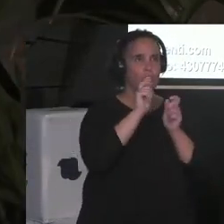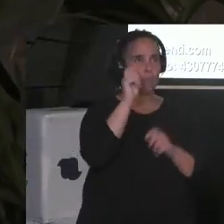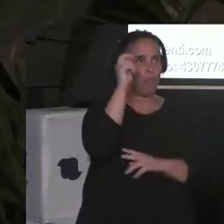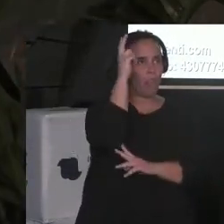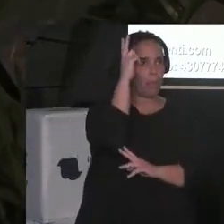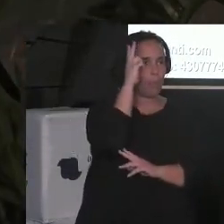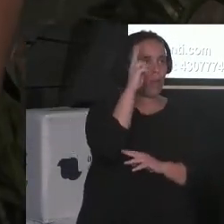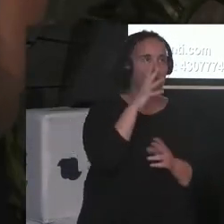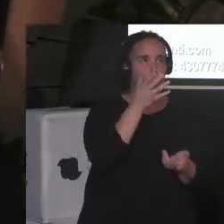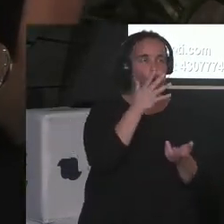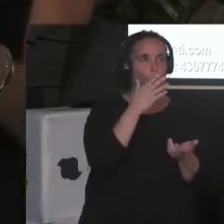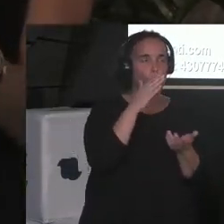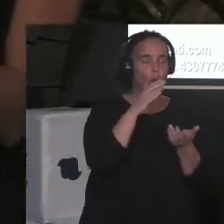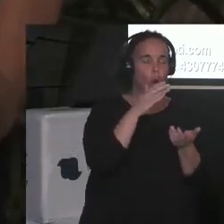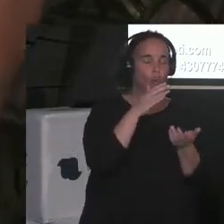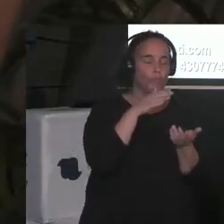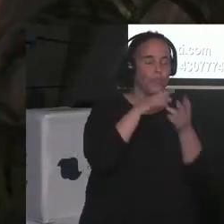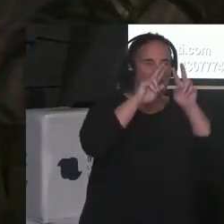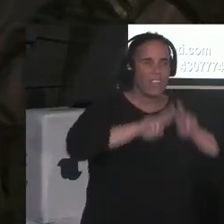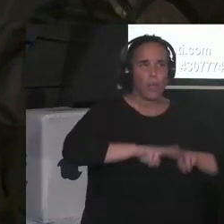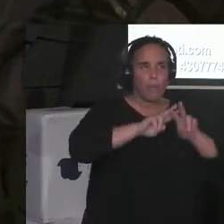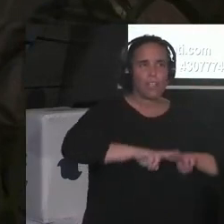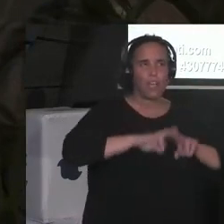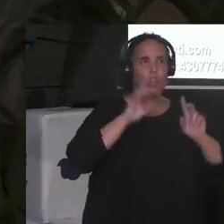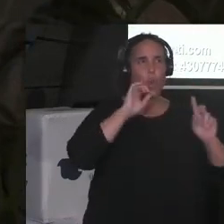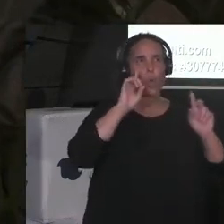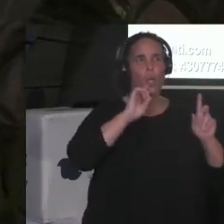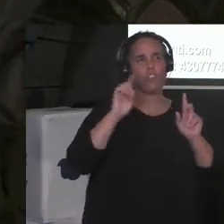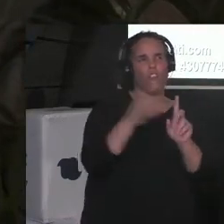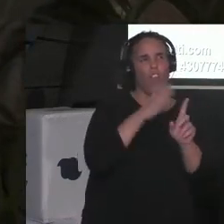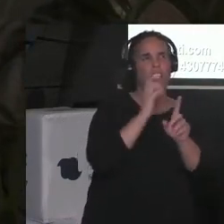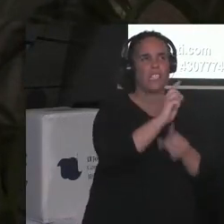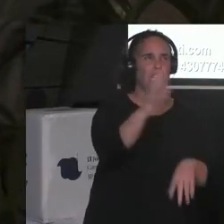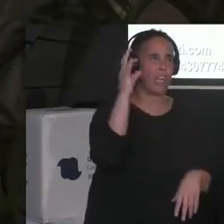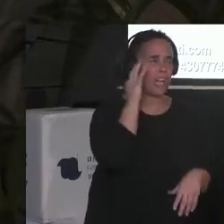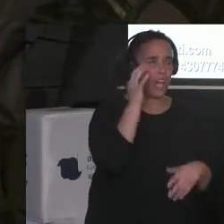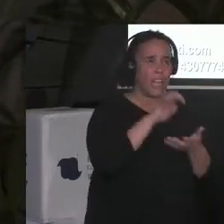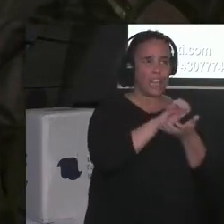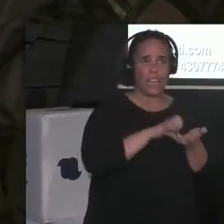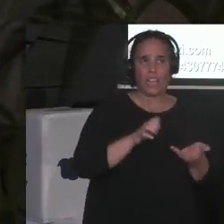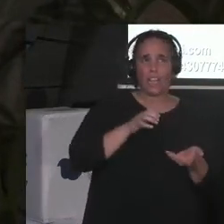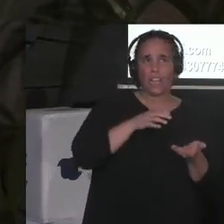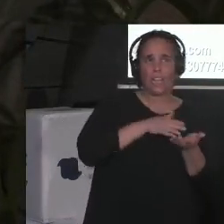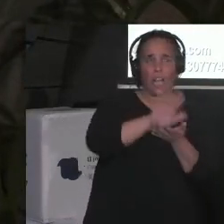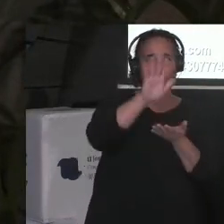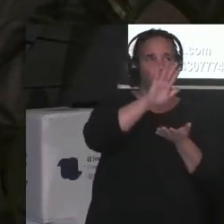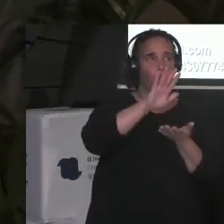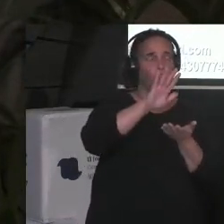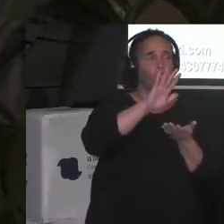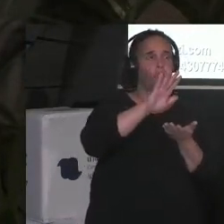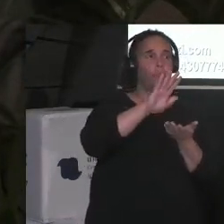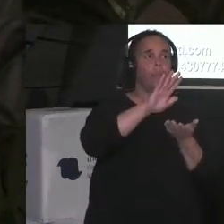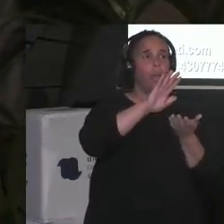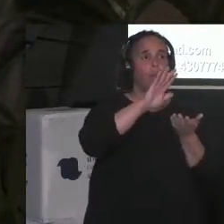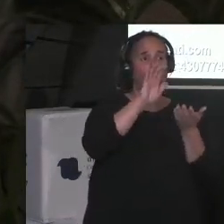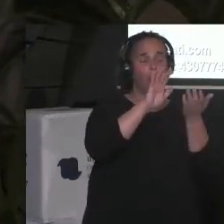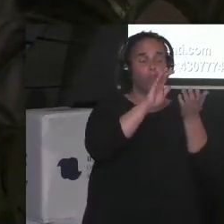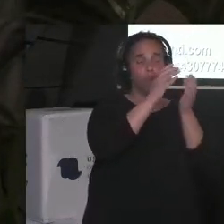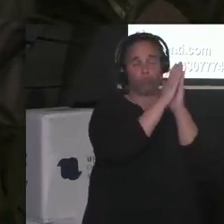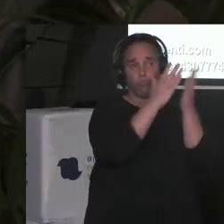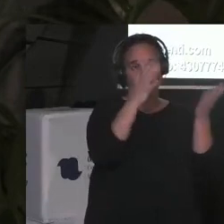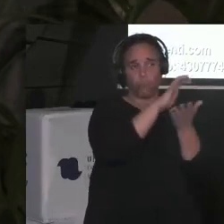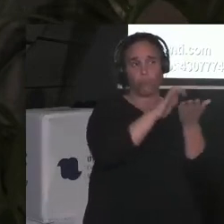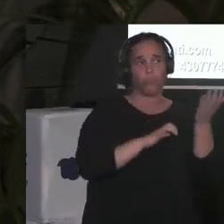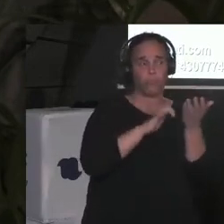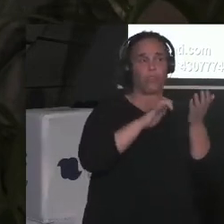sobre un caso de violencia de género. Sus textos han aparecido en antologías nacionales e internacionales y han sido traducidos al